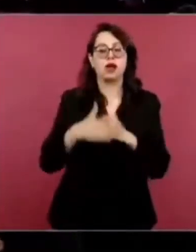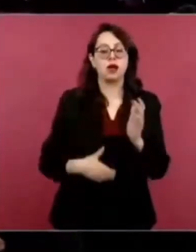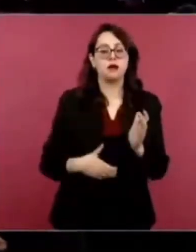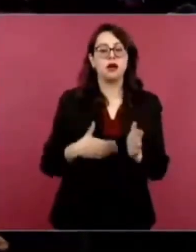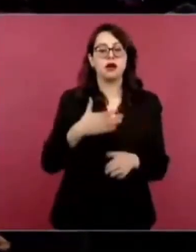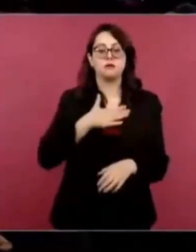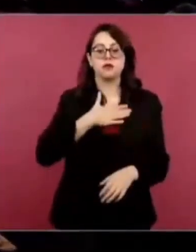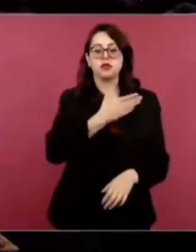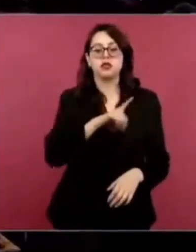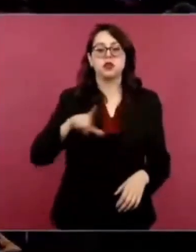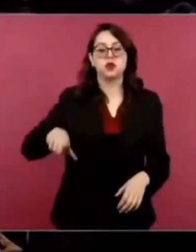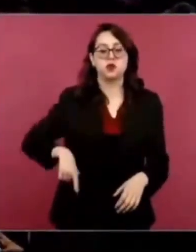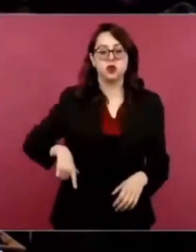Mucha información se regresa en fin de...